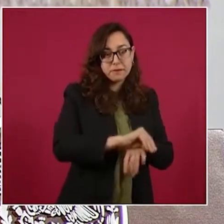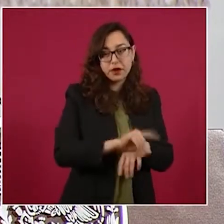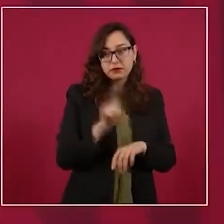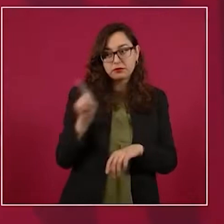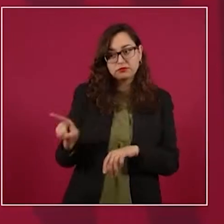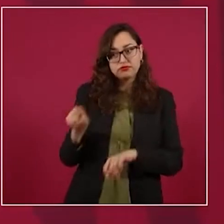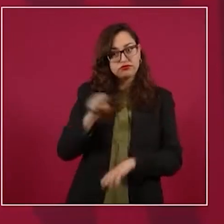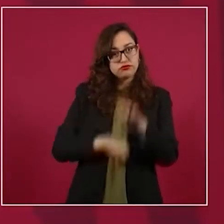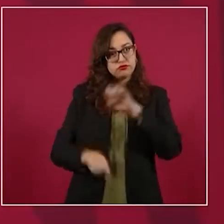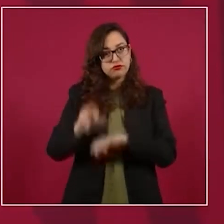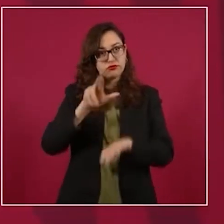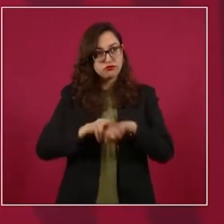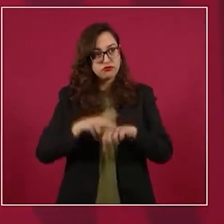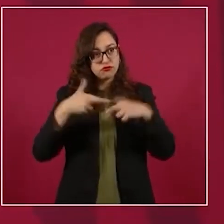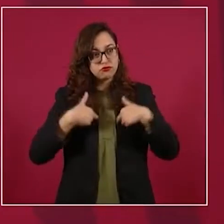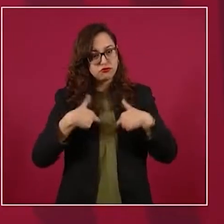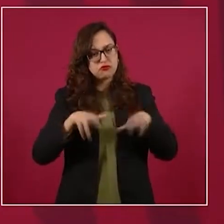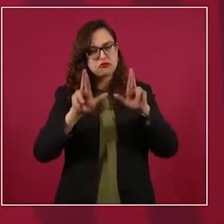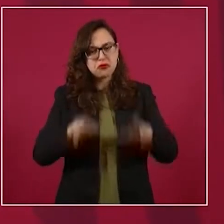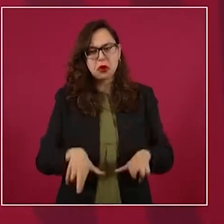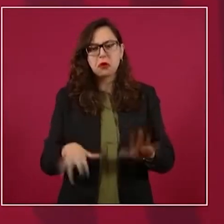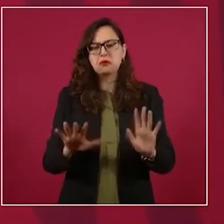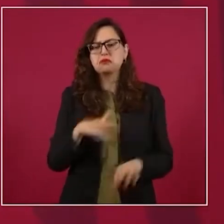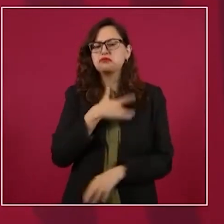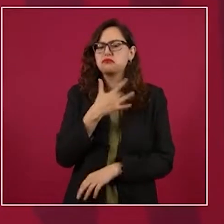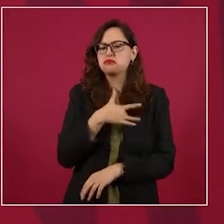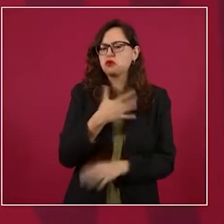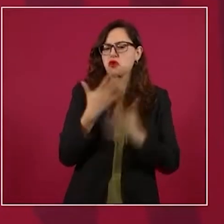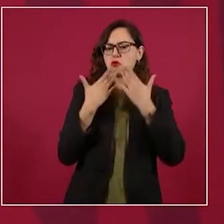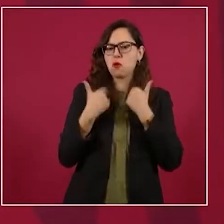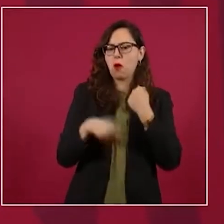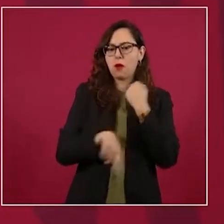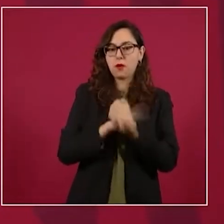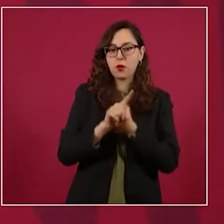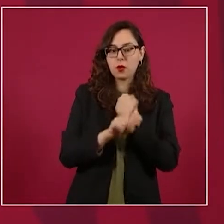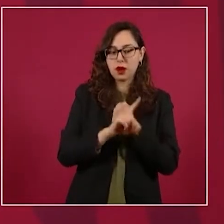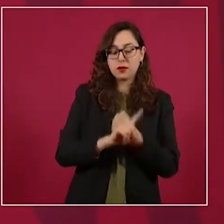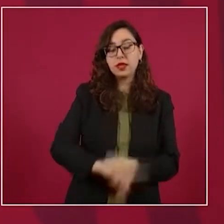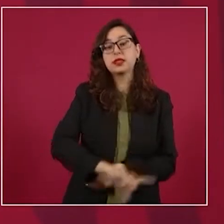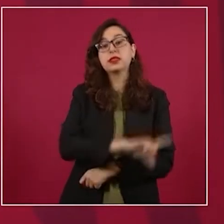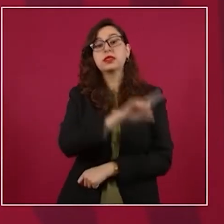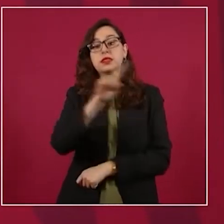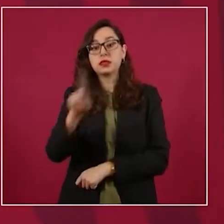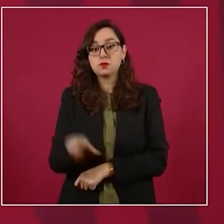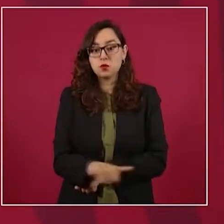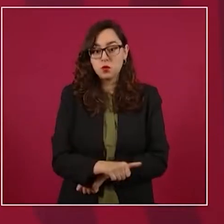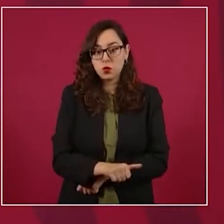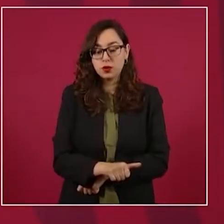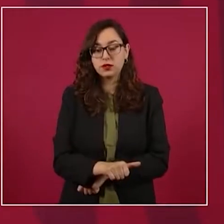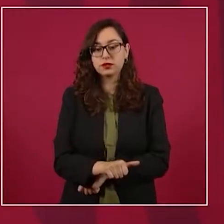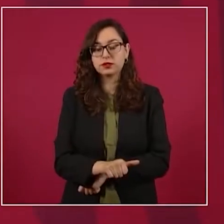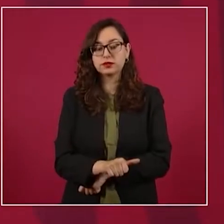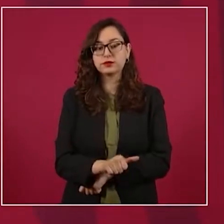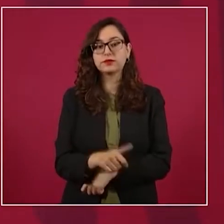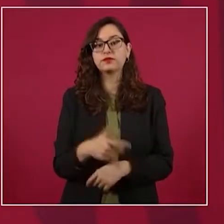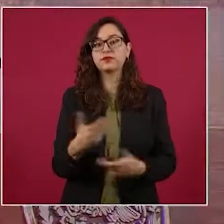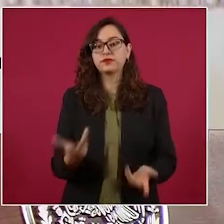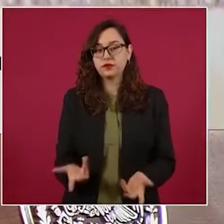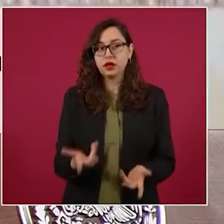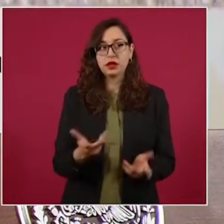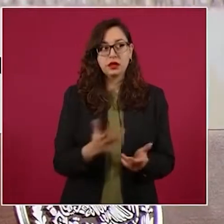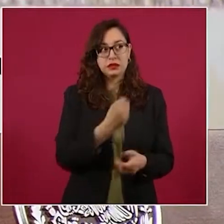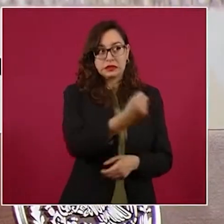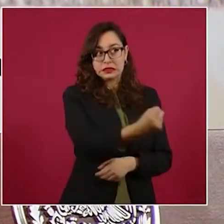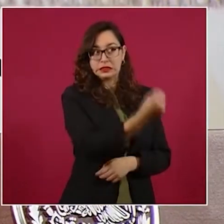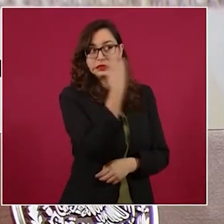problema. Luego pasa para aprobación en el Senado de